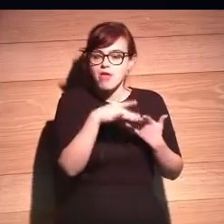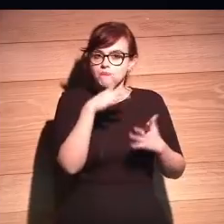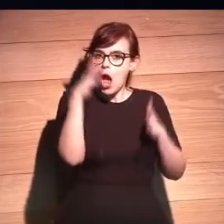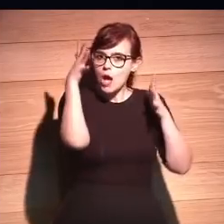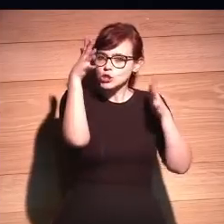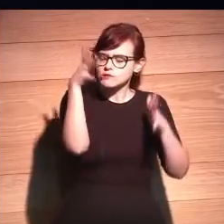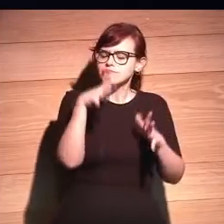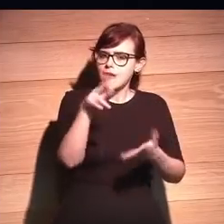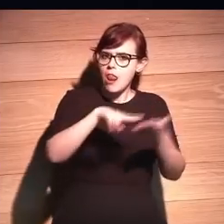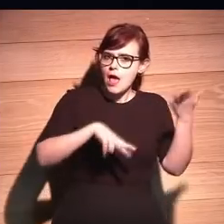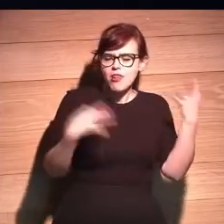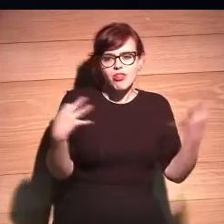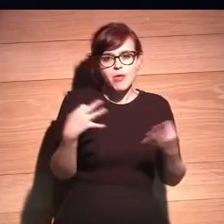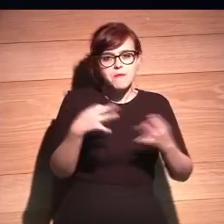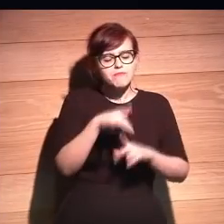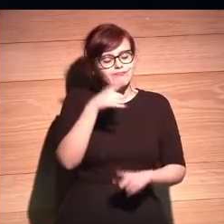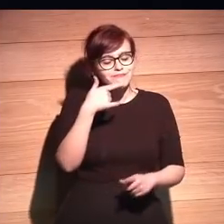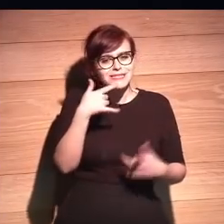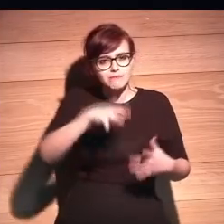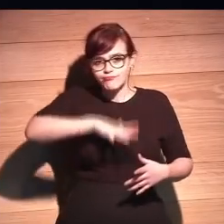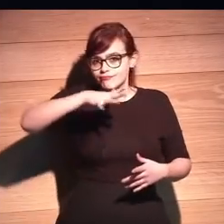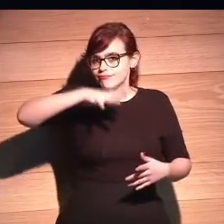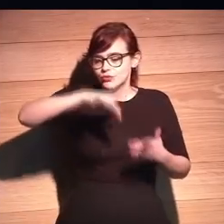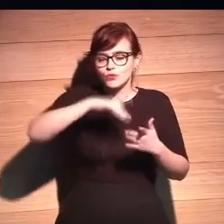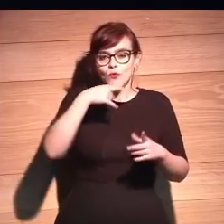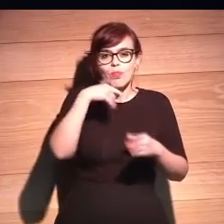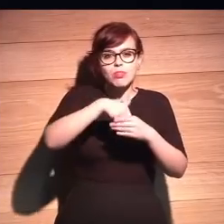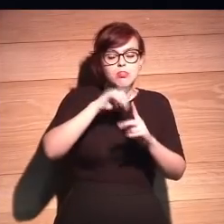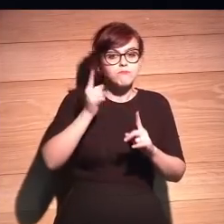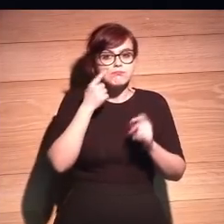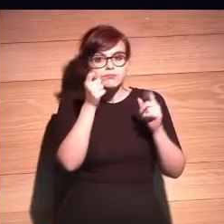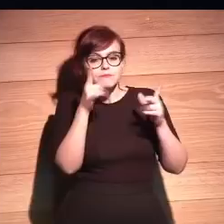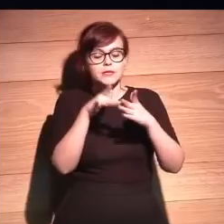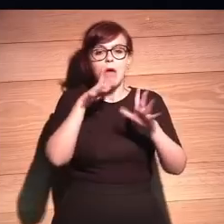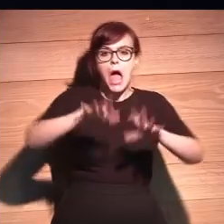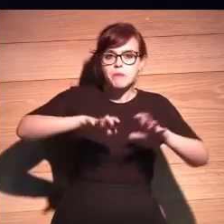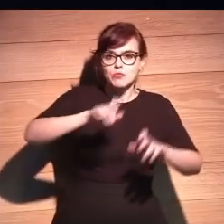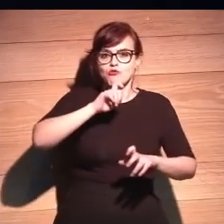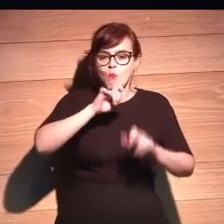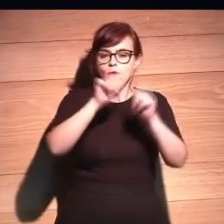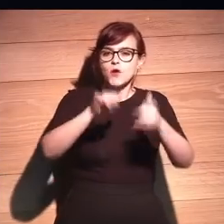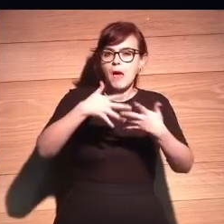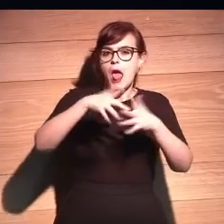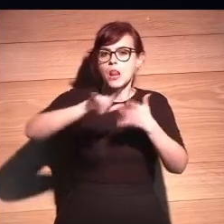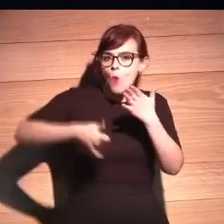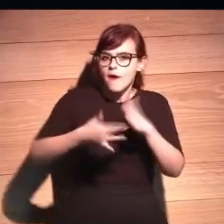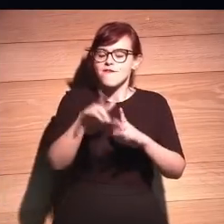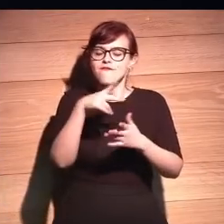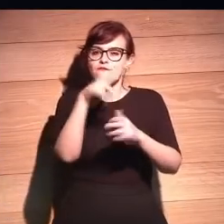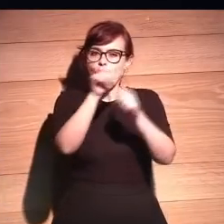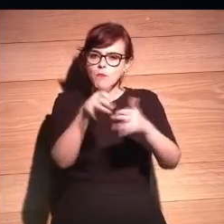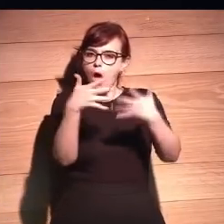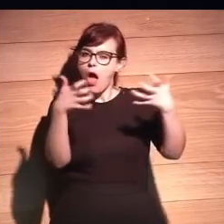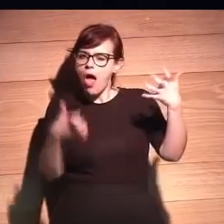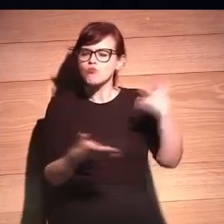lo leáis. Es alucinante no solo lo que te descubres, sino lo que aprendes, y además con un lenguaje y un tono maravilloso.